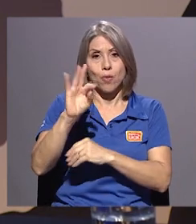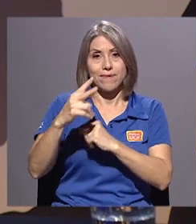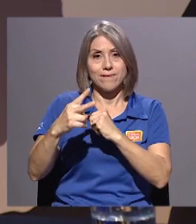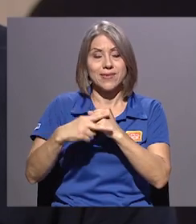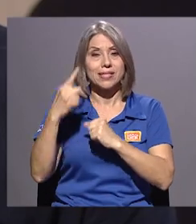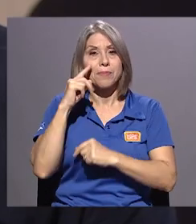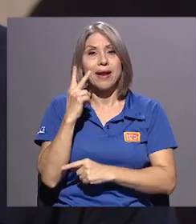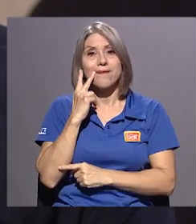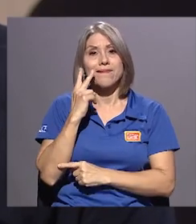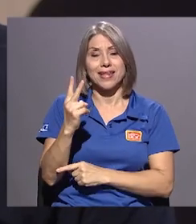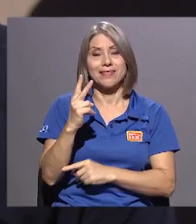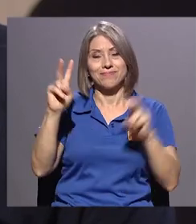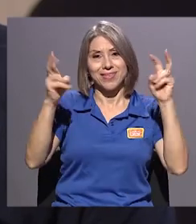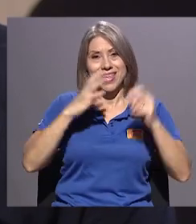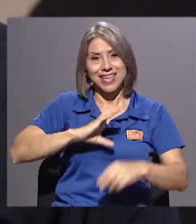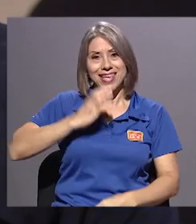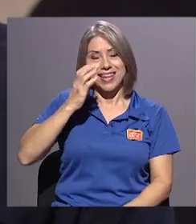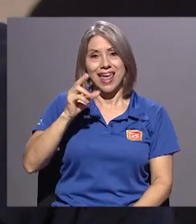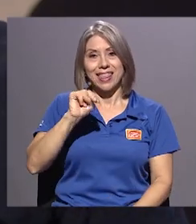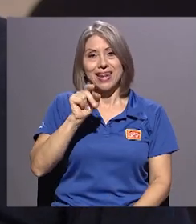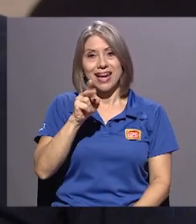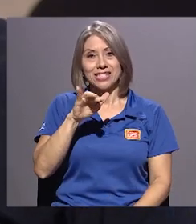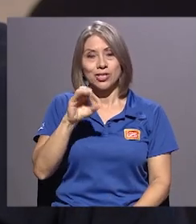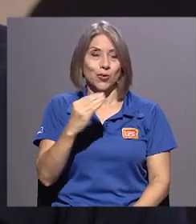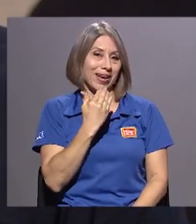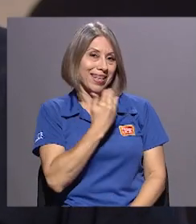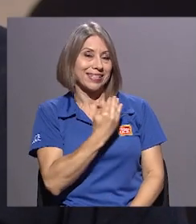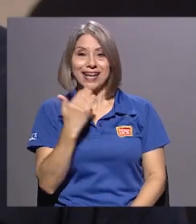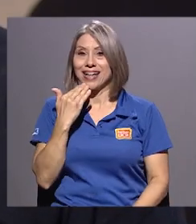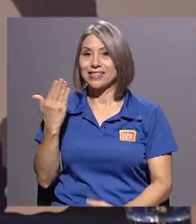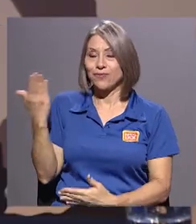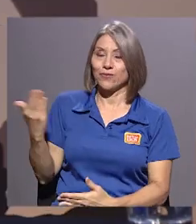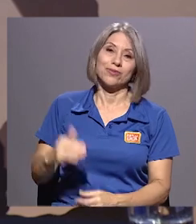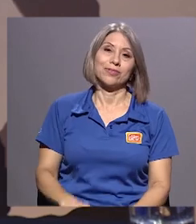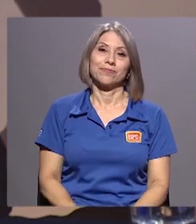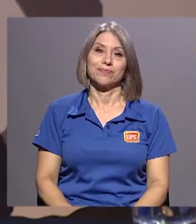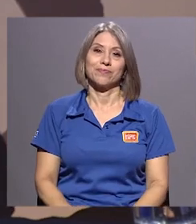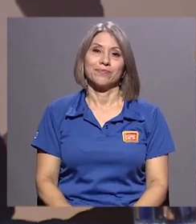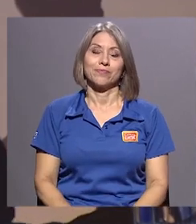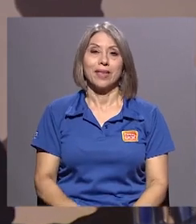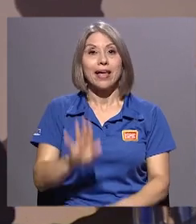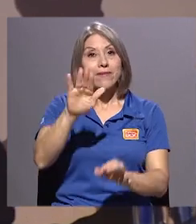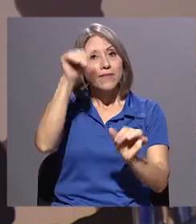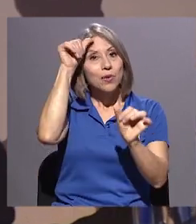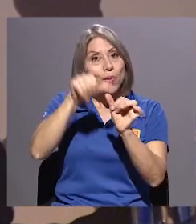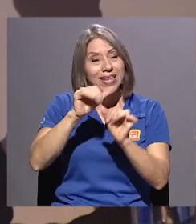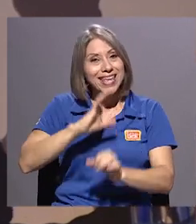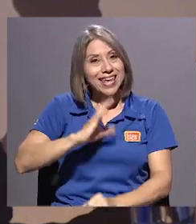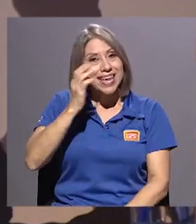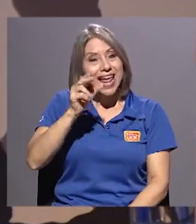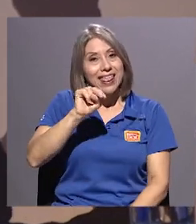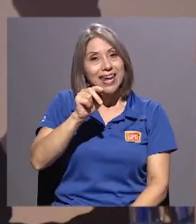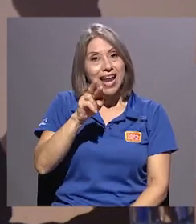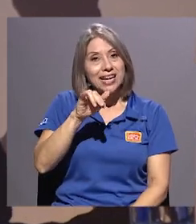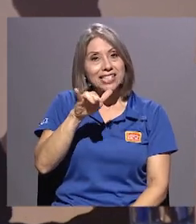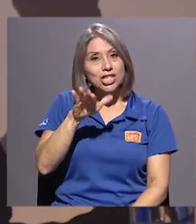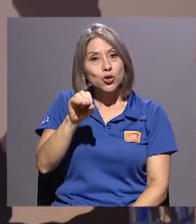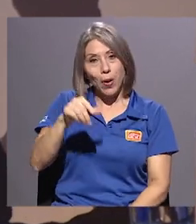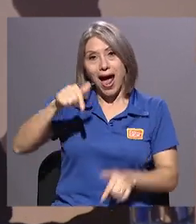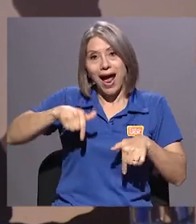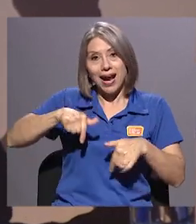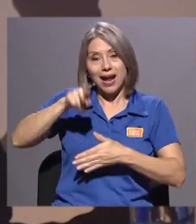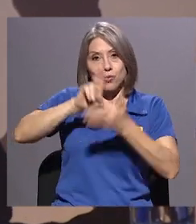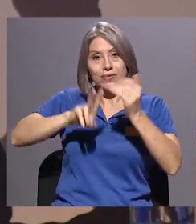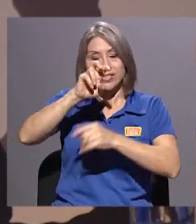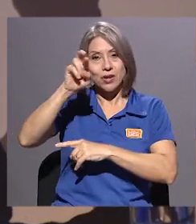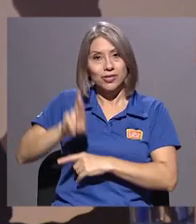ver La Ira Narciso. Agradecerte. Muchas gracias a vos por este espacio. Claro. Recuerden, La Ira Narciso va a estar aquí en la Universidad de Costa